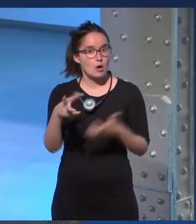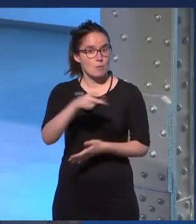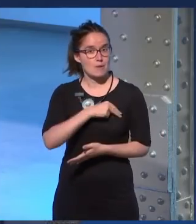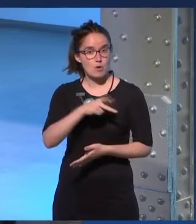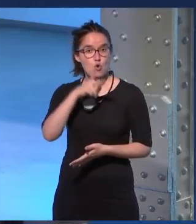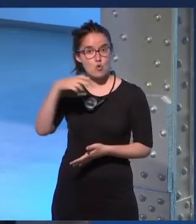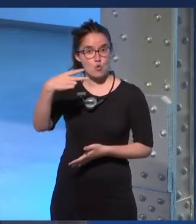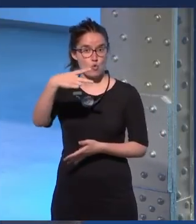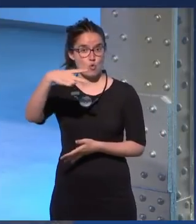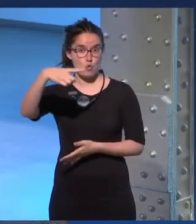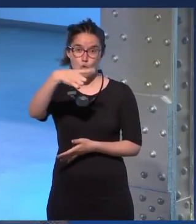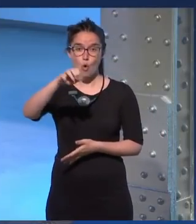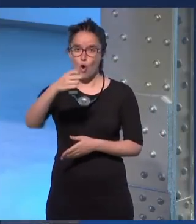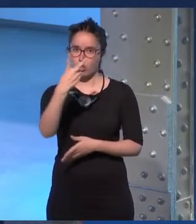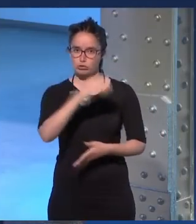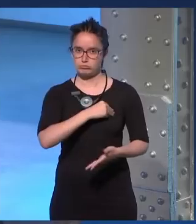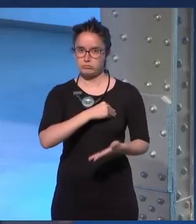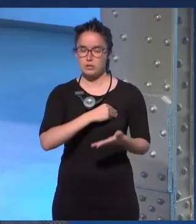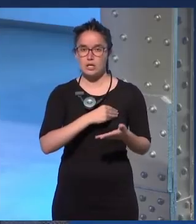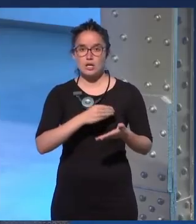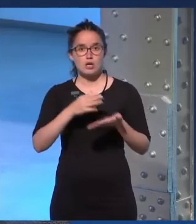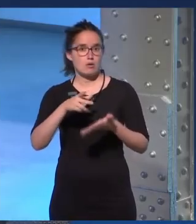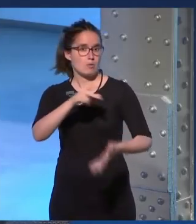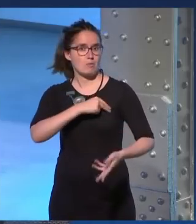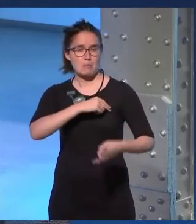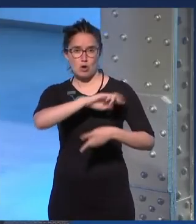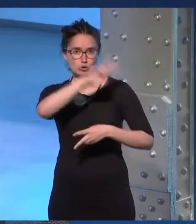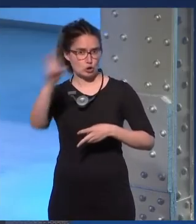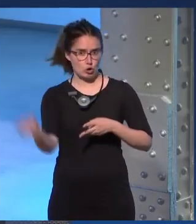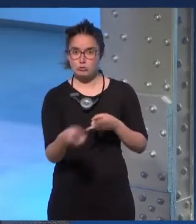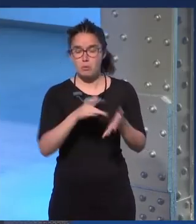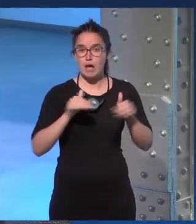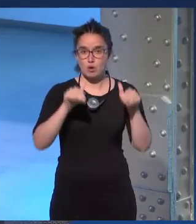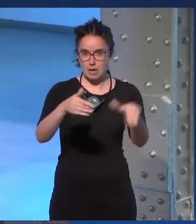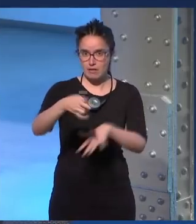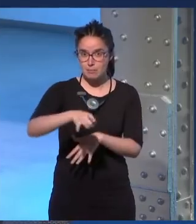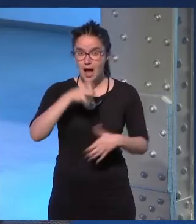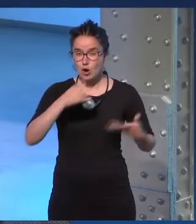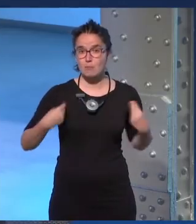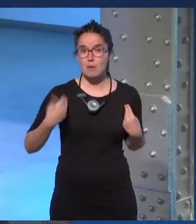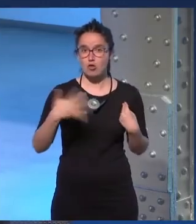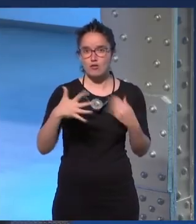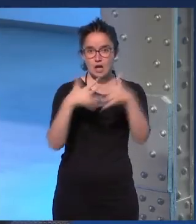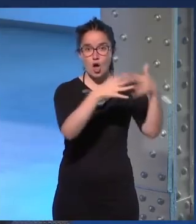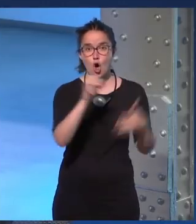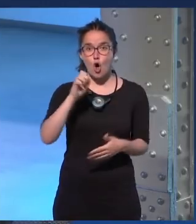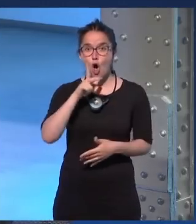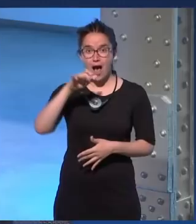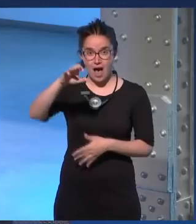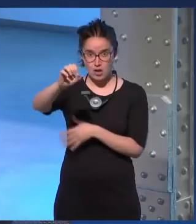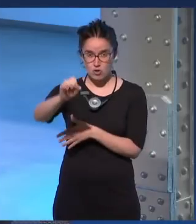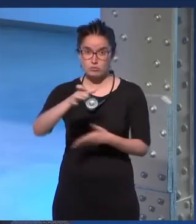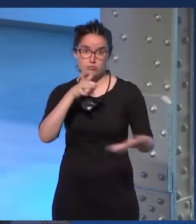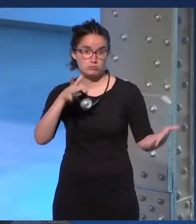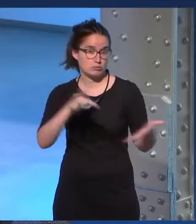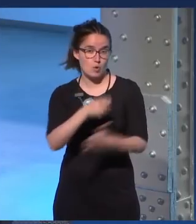premios Hugo, y nominada a un Arthur C. Clarke, a un Ébola, a un Locus. Ella ahora mismo vive en Ohio. Y se